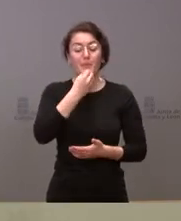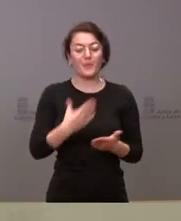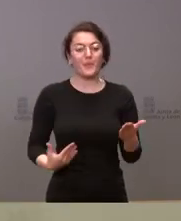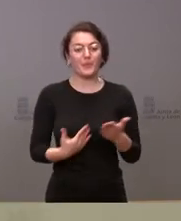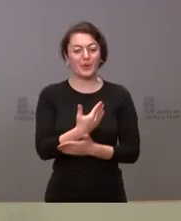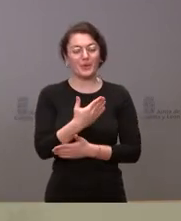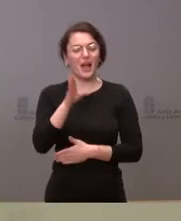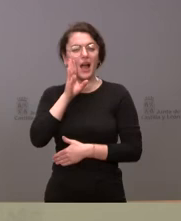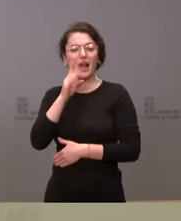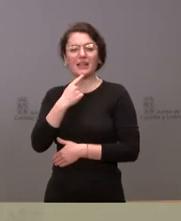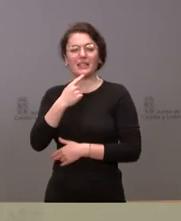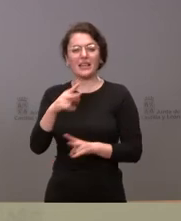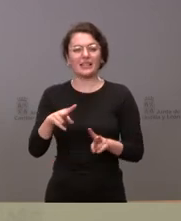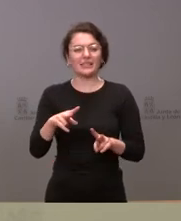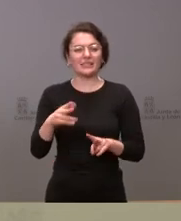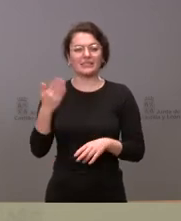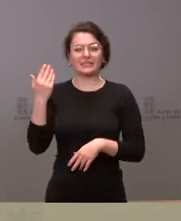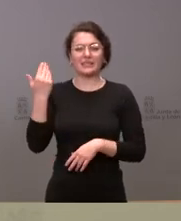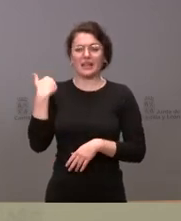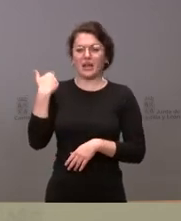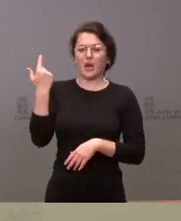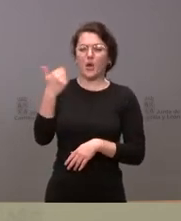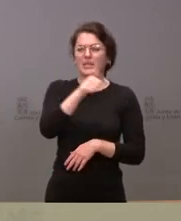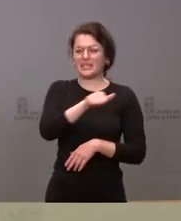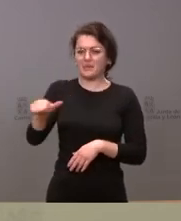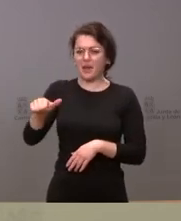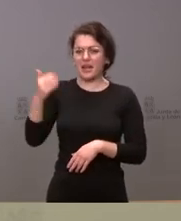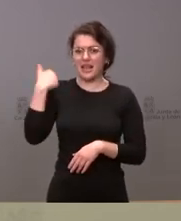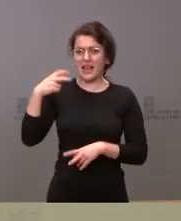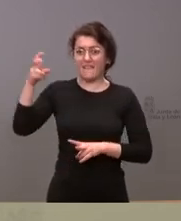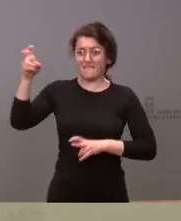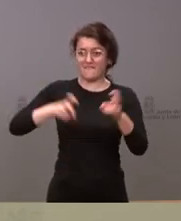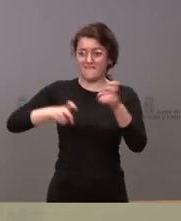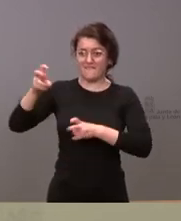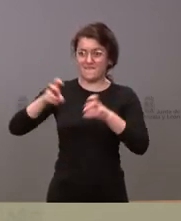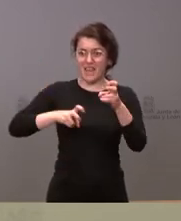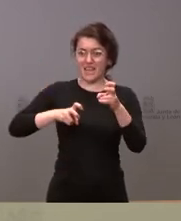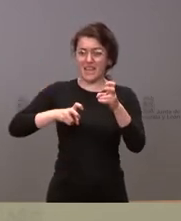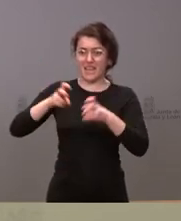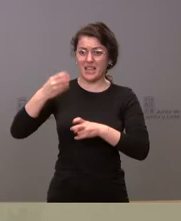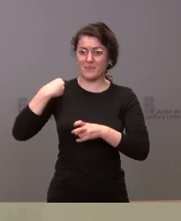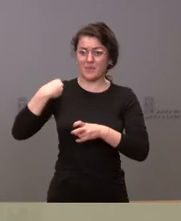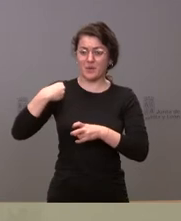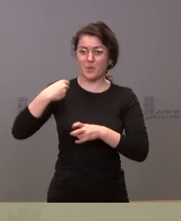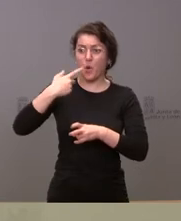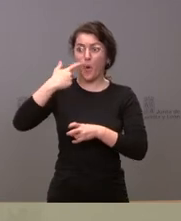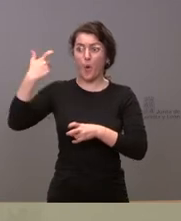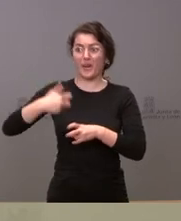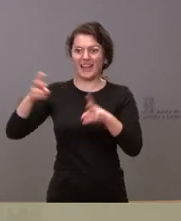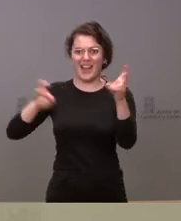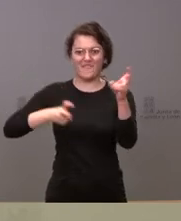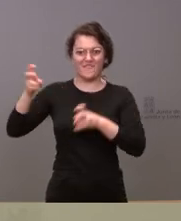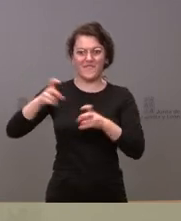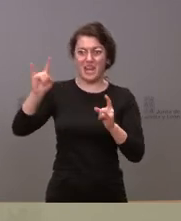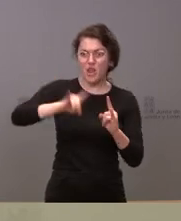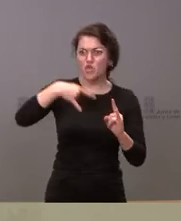que en esta última semana se ha duplicado el número de personas que ha llegado a Castilla y León procedentes de Ucrania no sé si